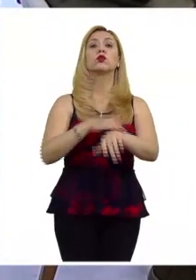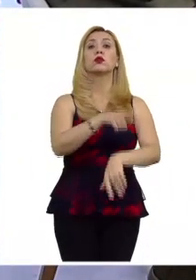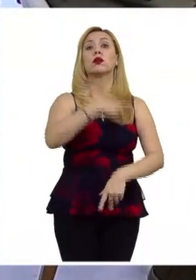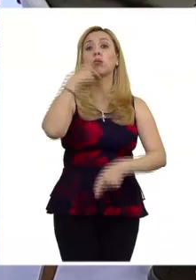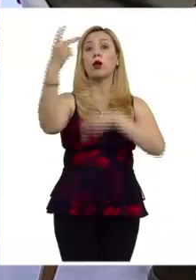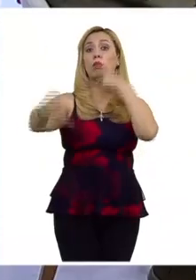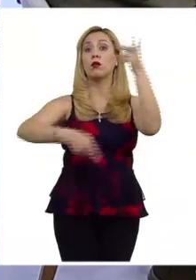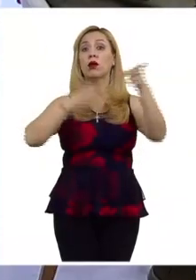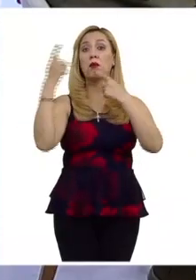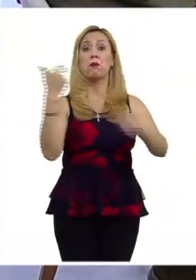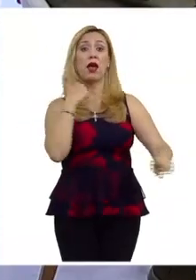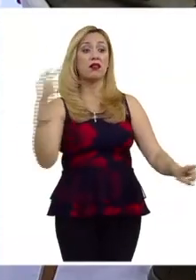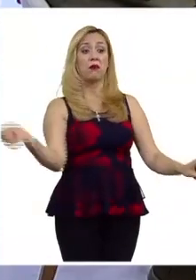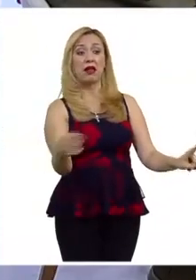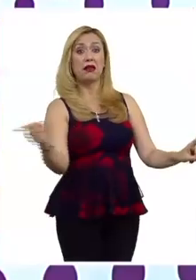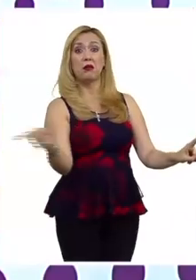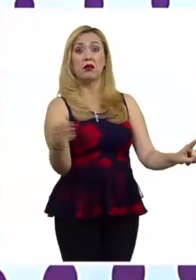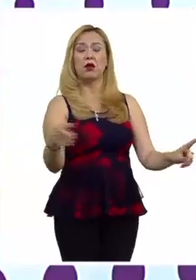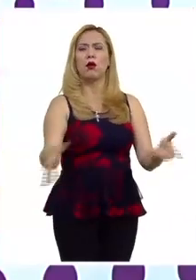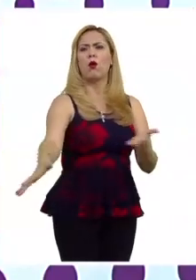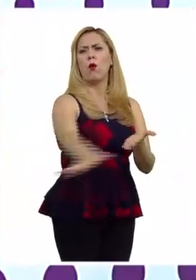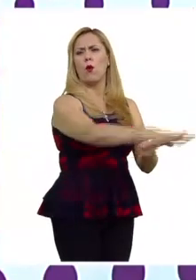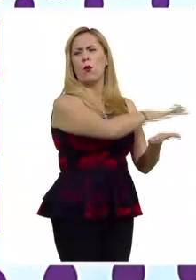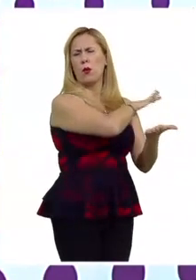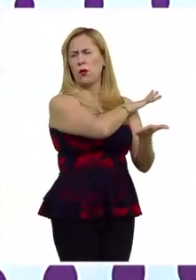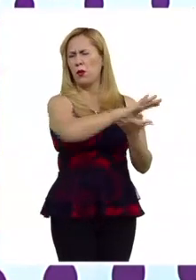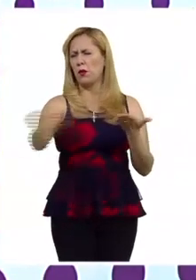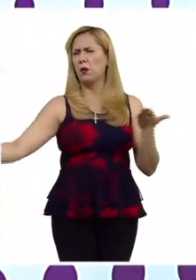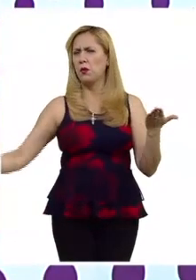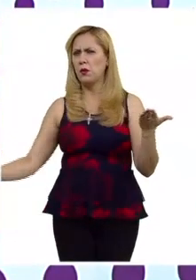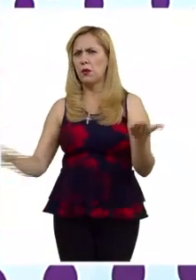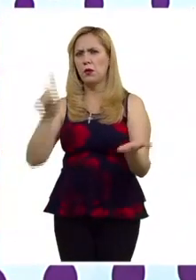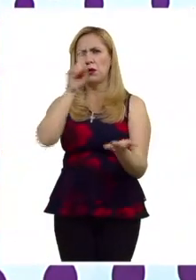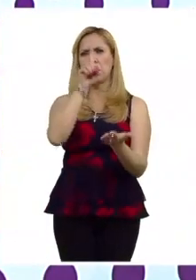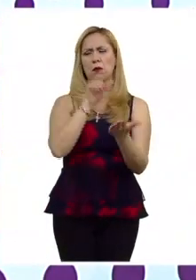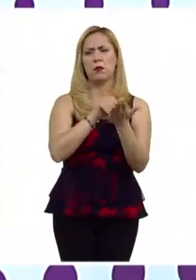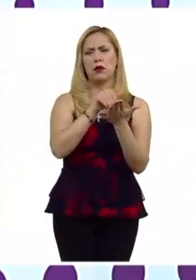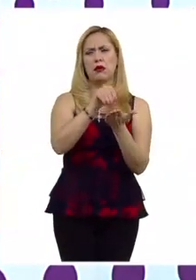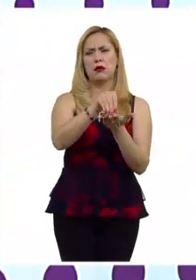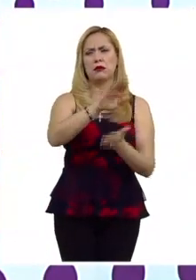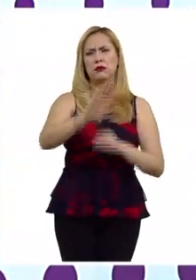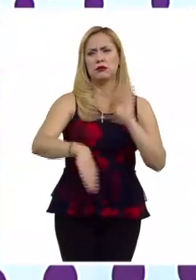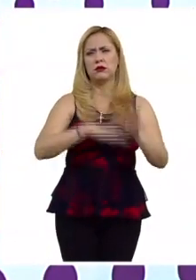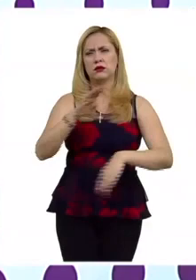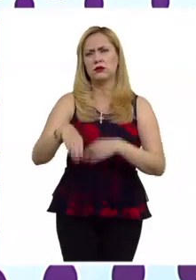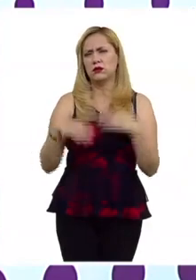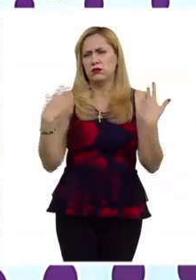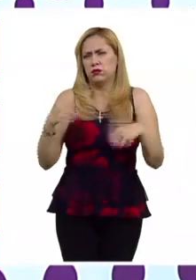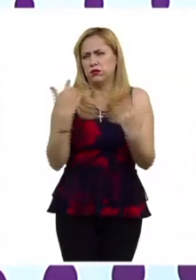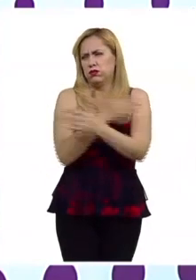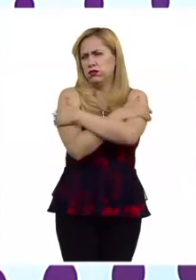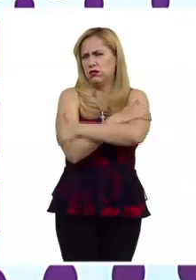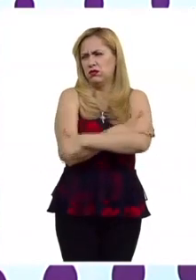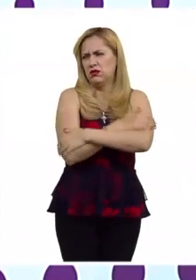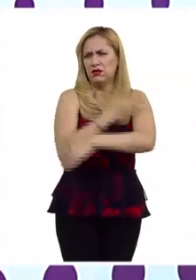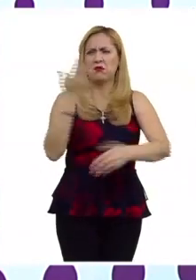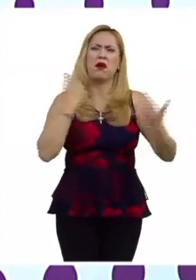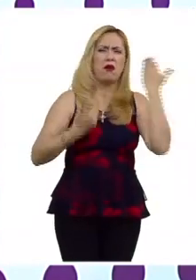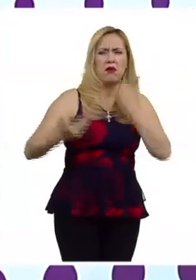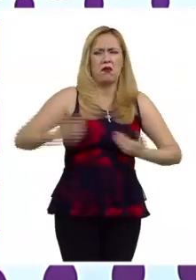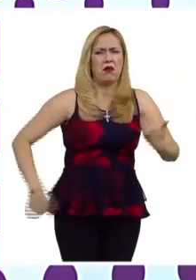difundieron y a partir del cual se cometieron estas terribles masacres genocidio